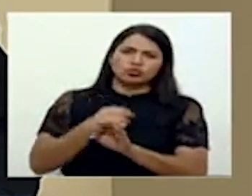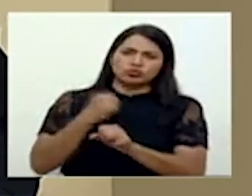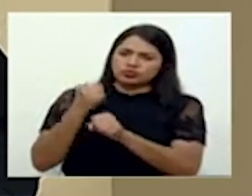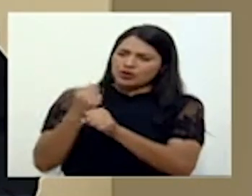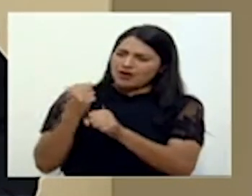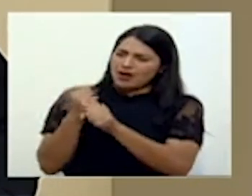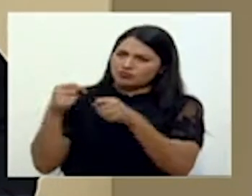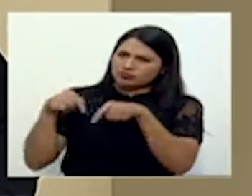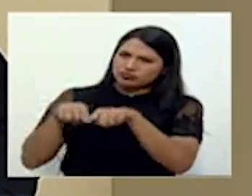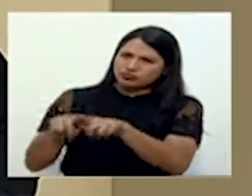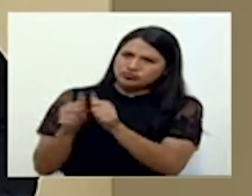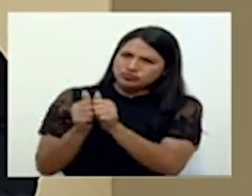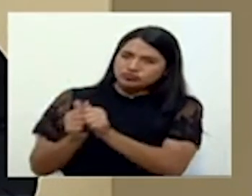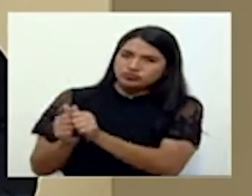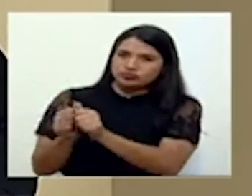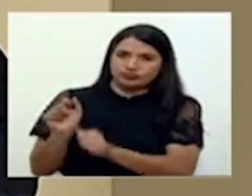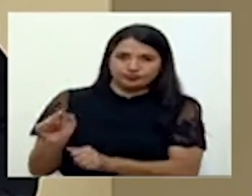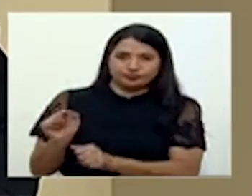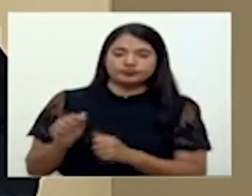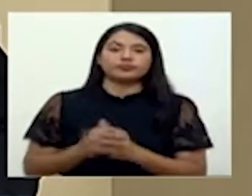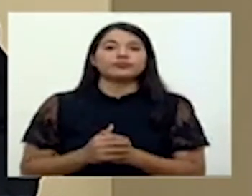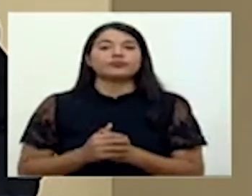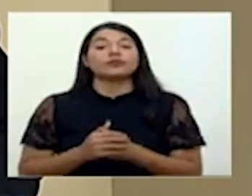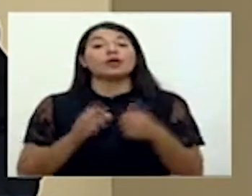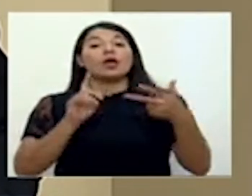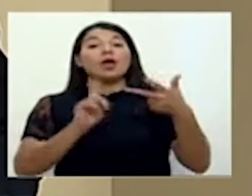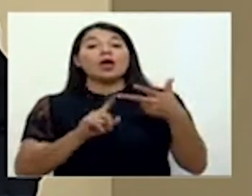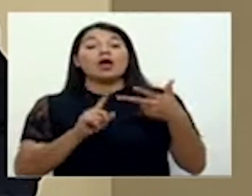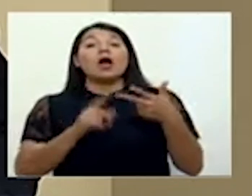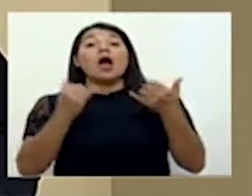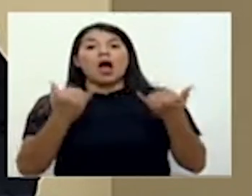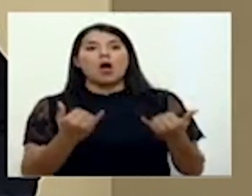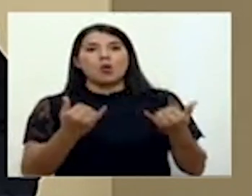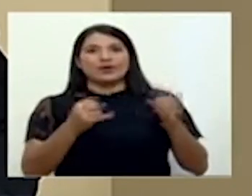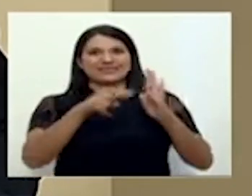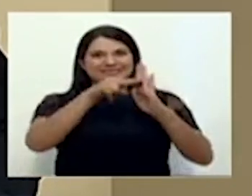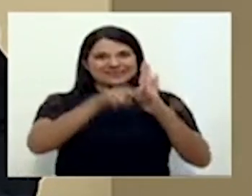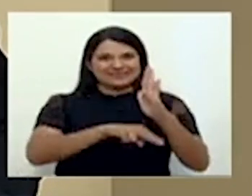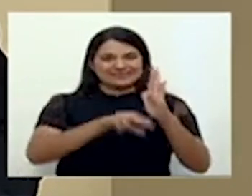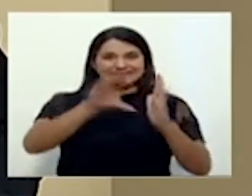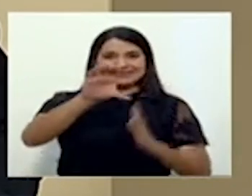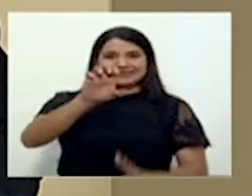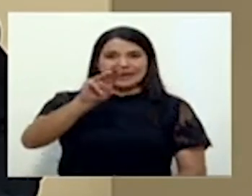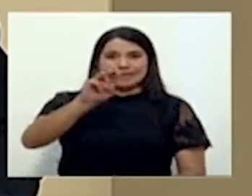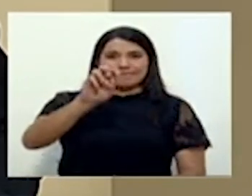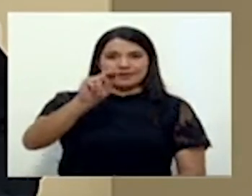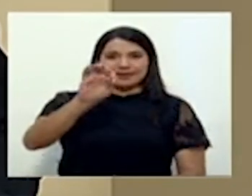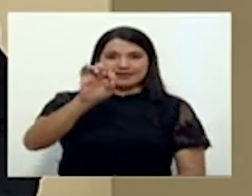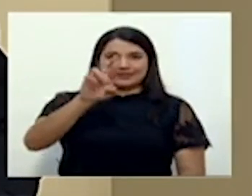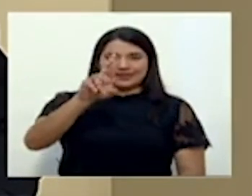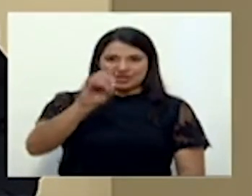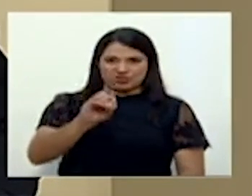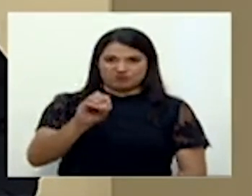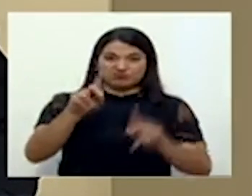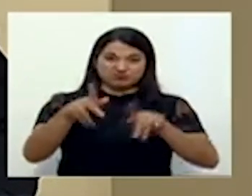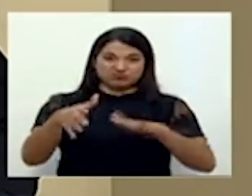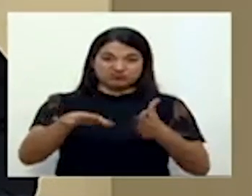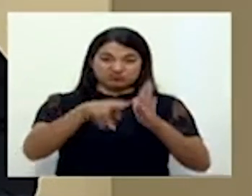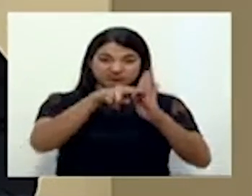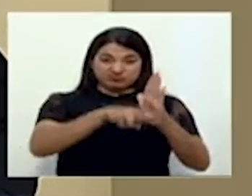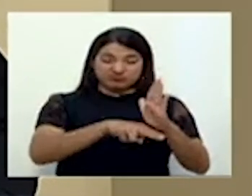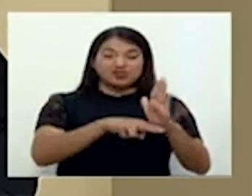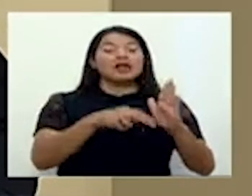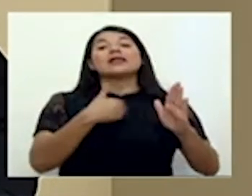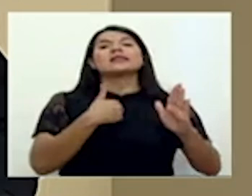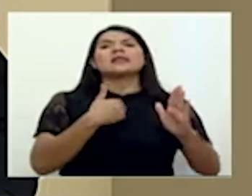En términos de la ampliación de capacidad de cementerios, tenemos dos o tres solicitudes en el Plan